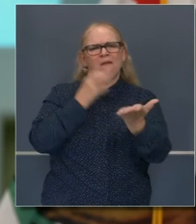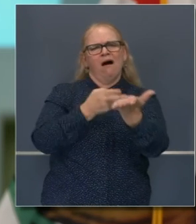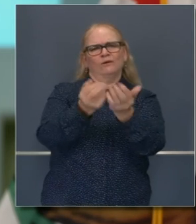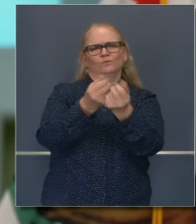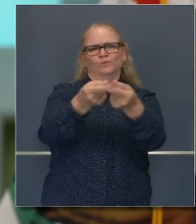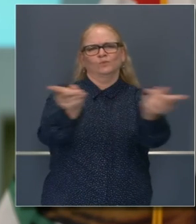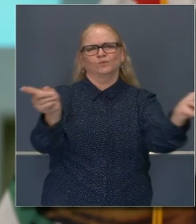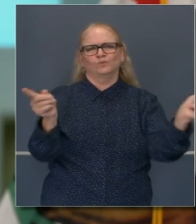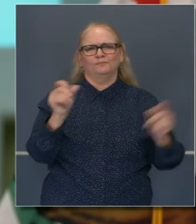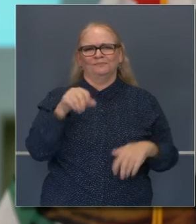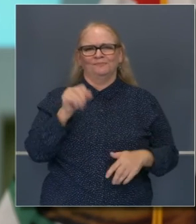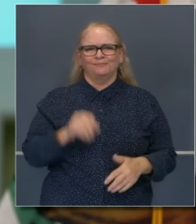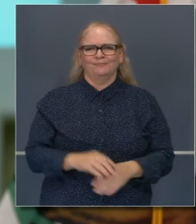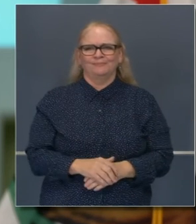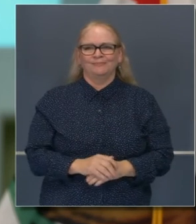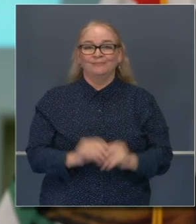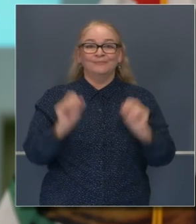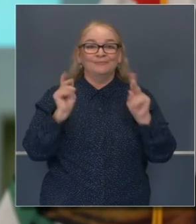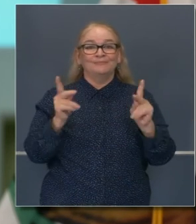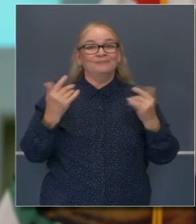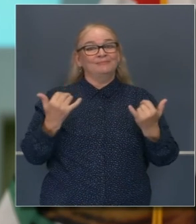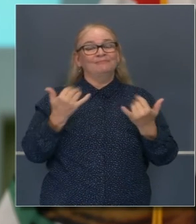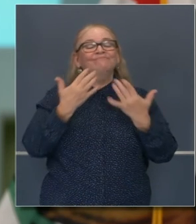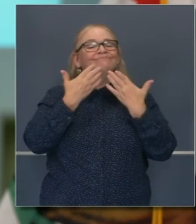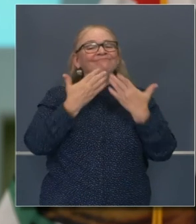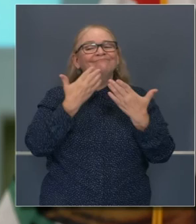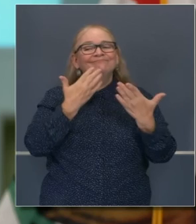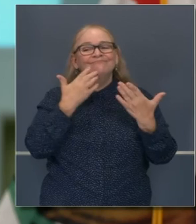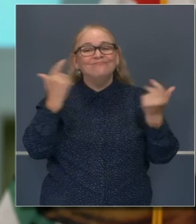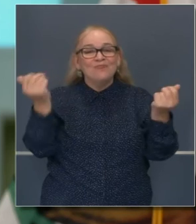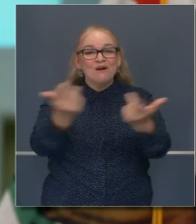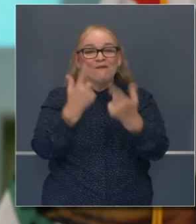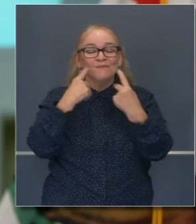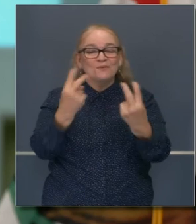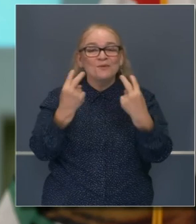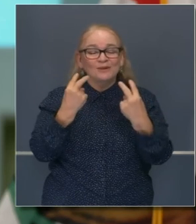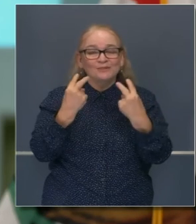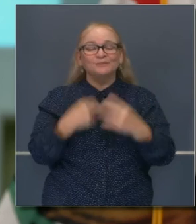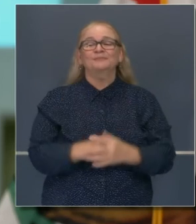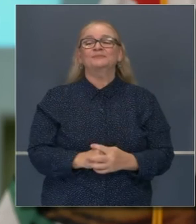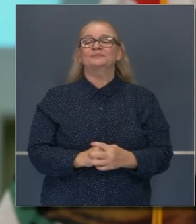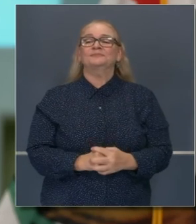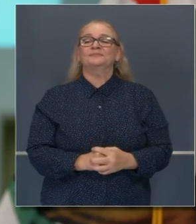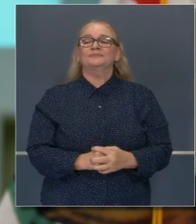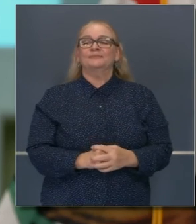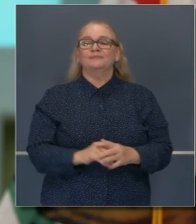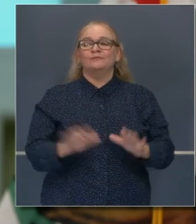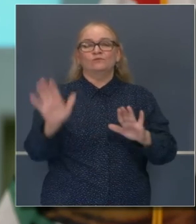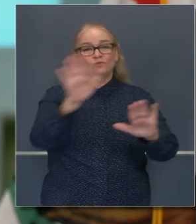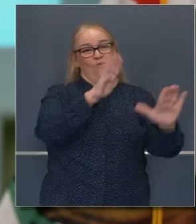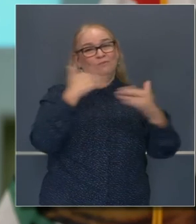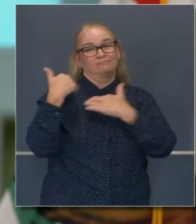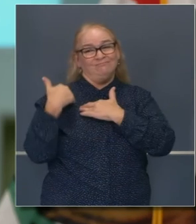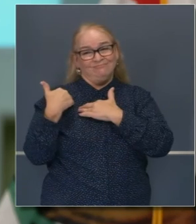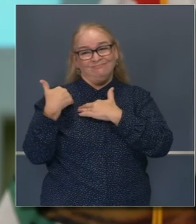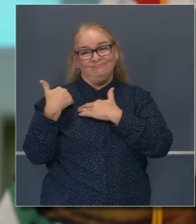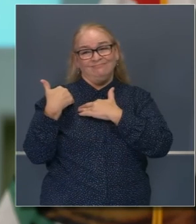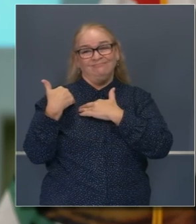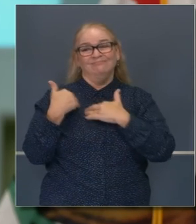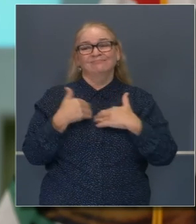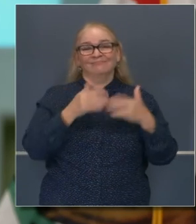y asumiría responsabilidad. Con eso, les quiero dar las gracias a cada uno de ustedes por ser